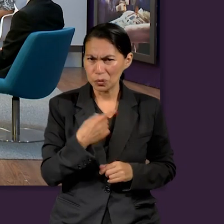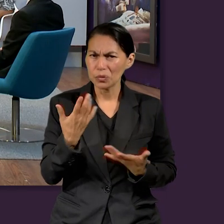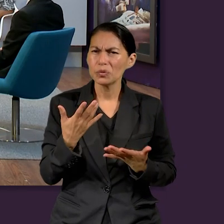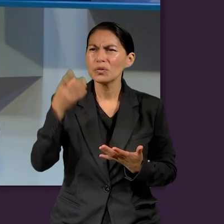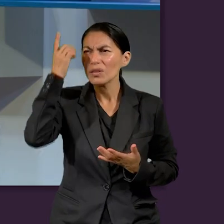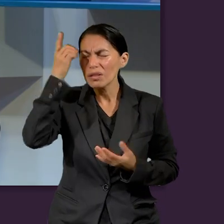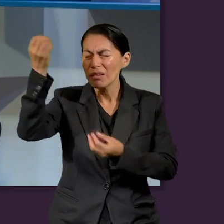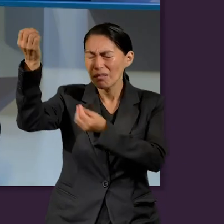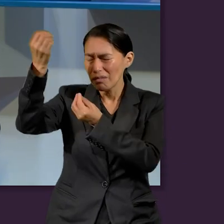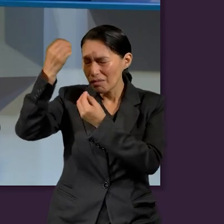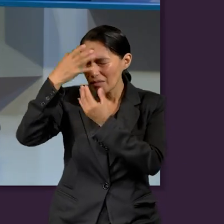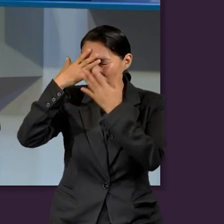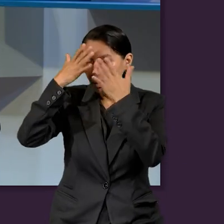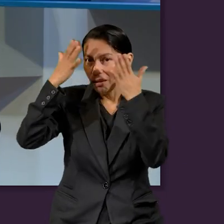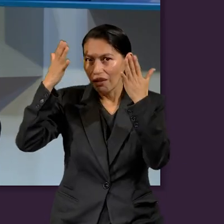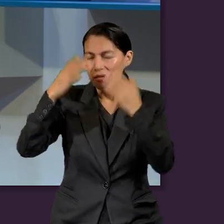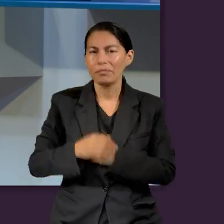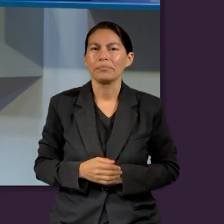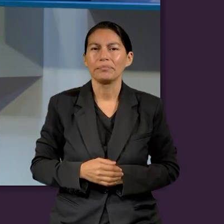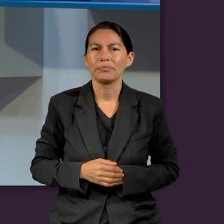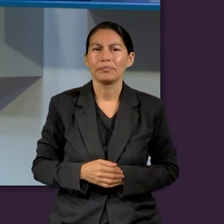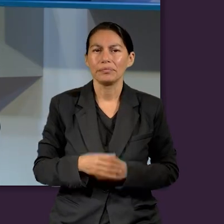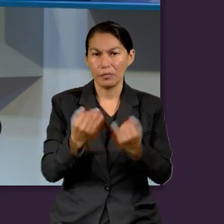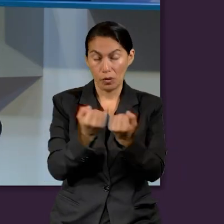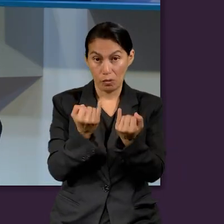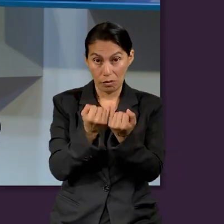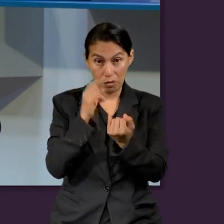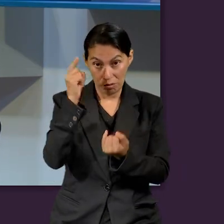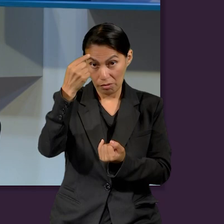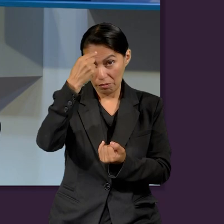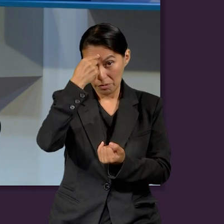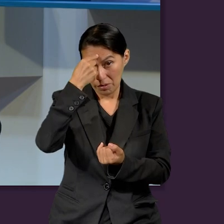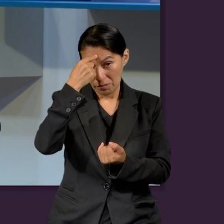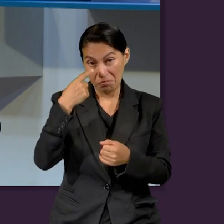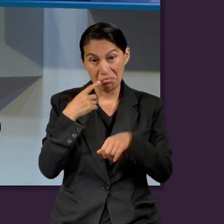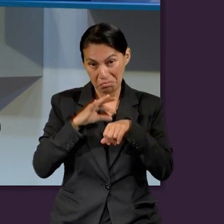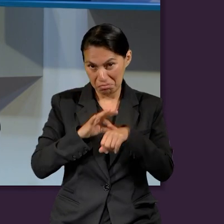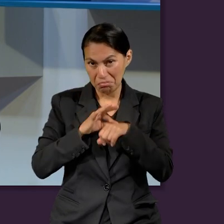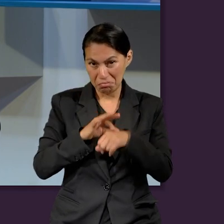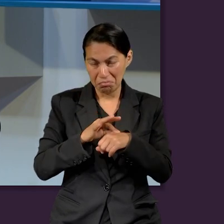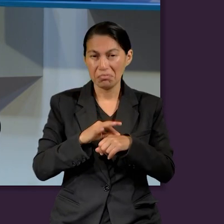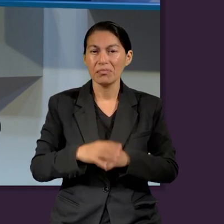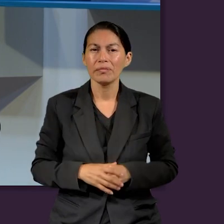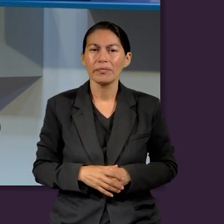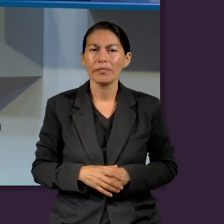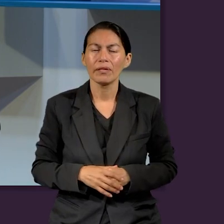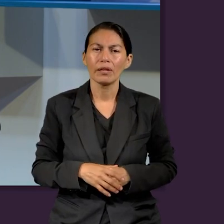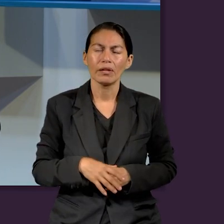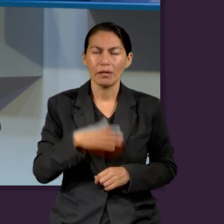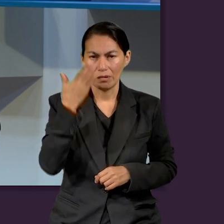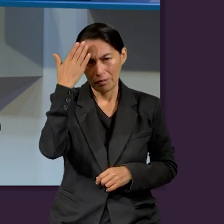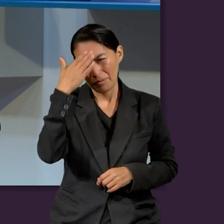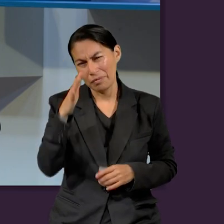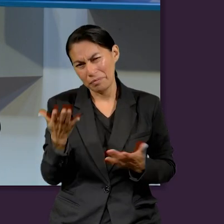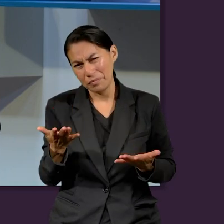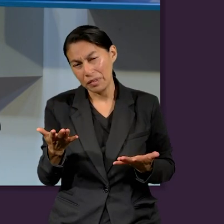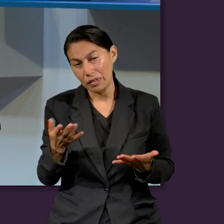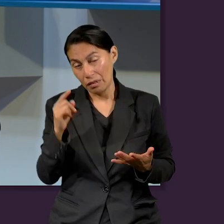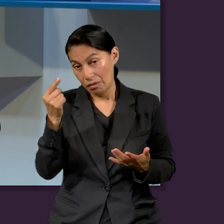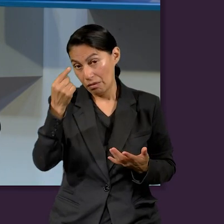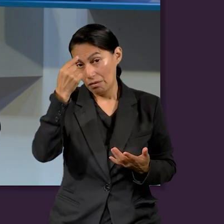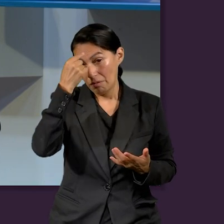nos sacan adelante, pero ¿saben qué? No valen de nada. Son los recursos que pone Dios en nosotros. Y así